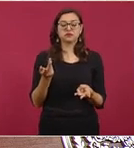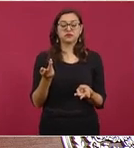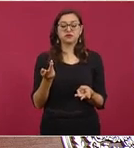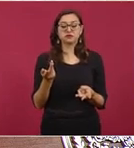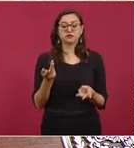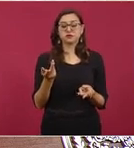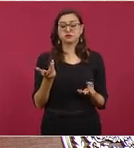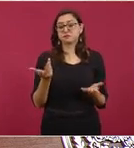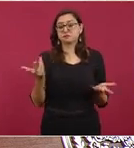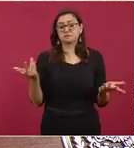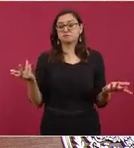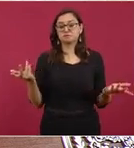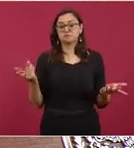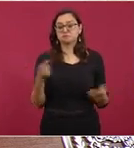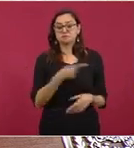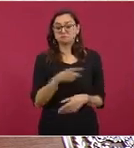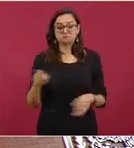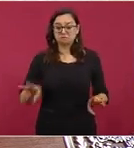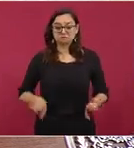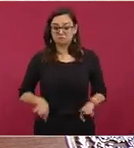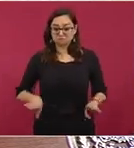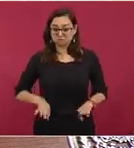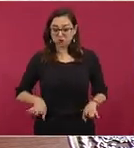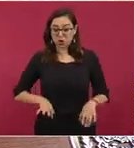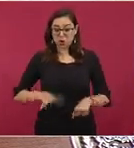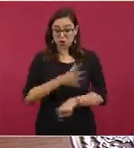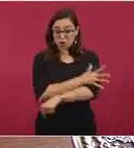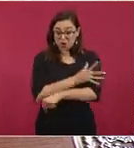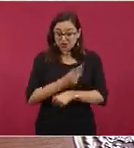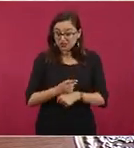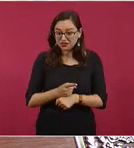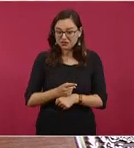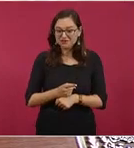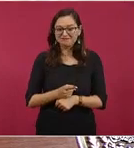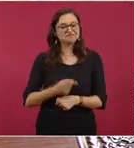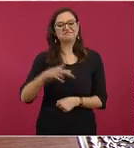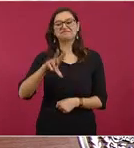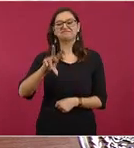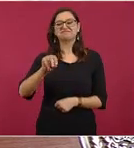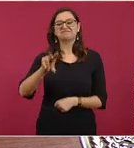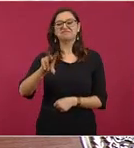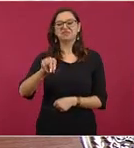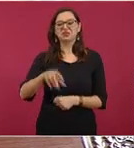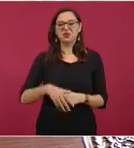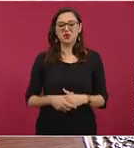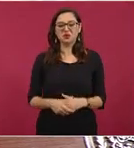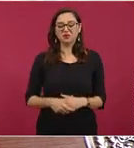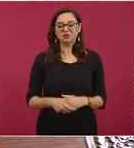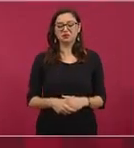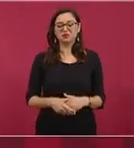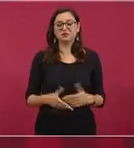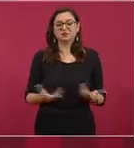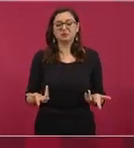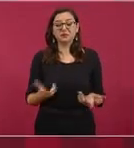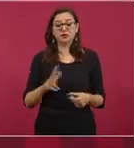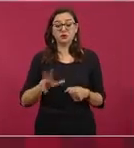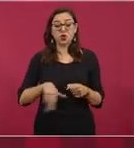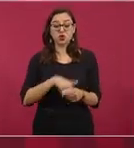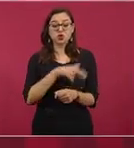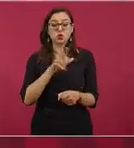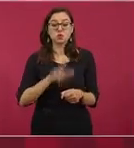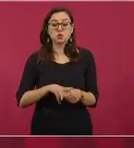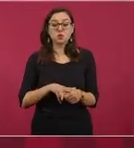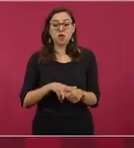normal a estos famosos